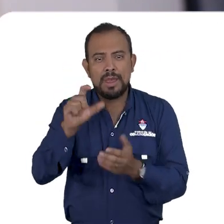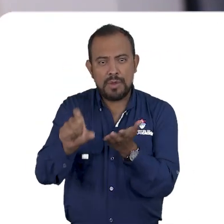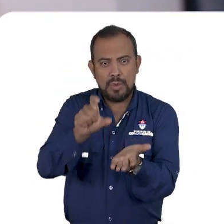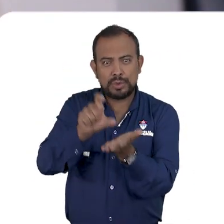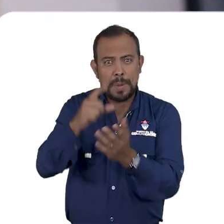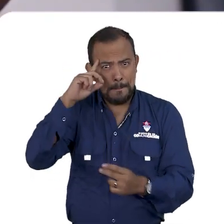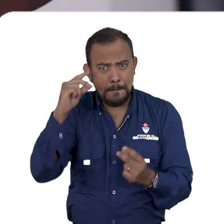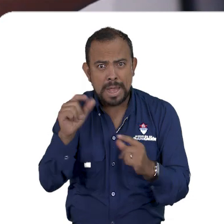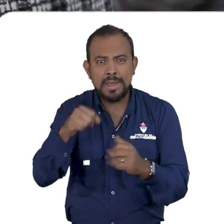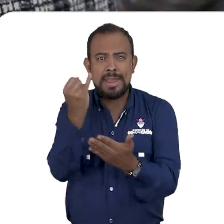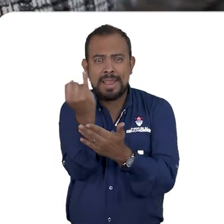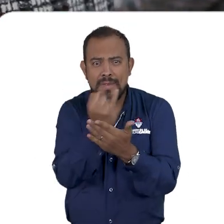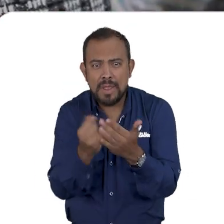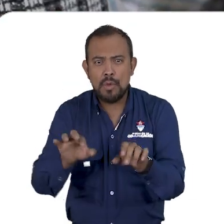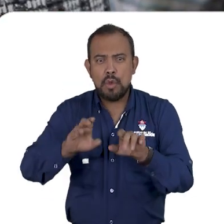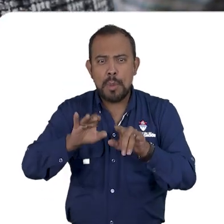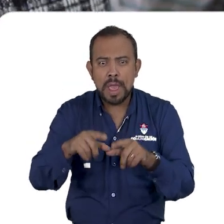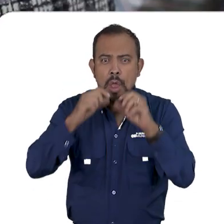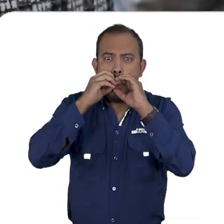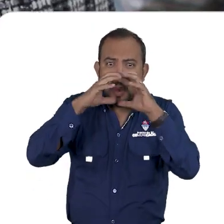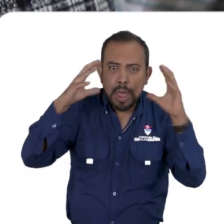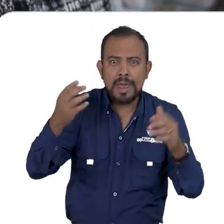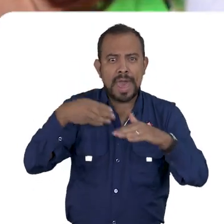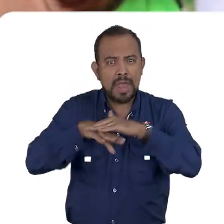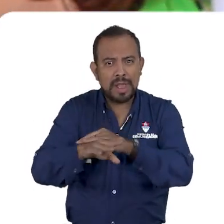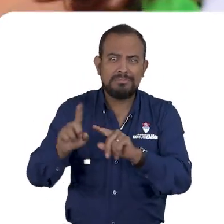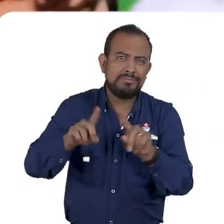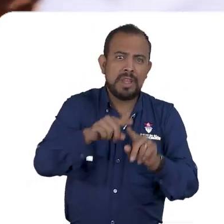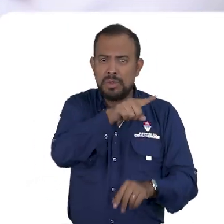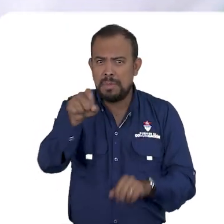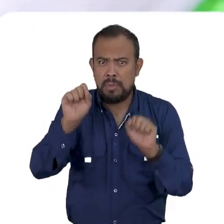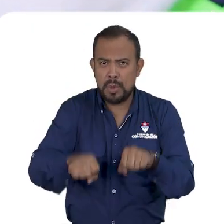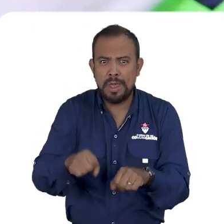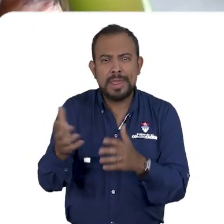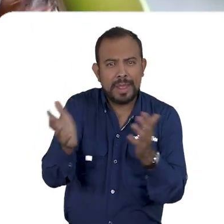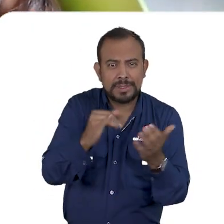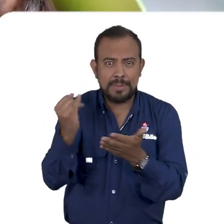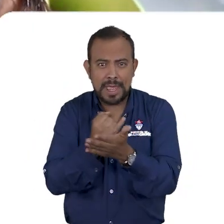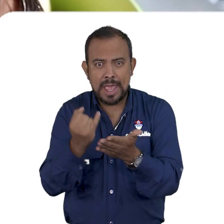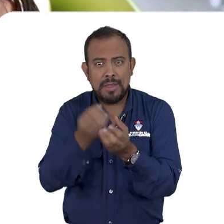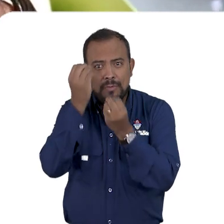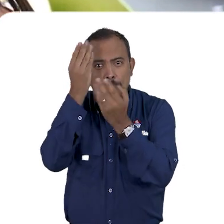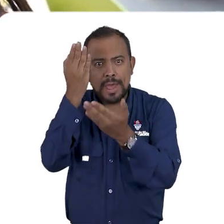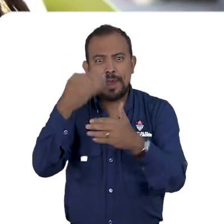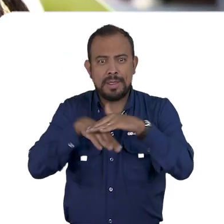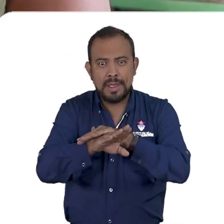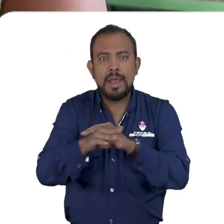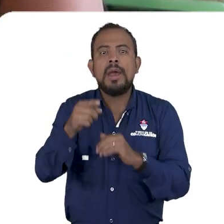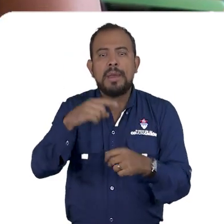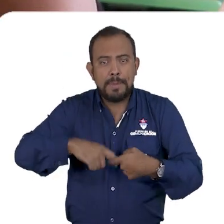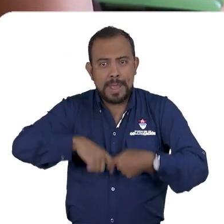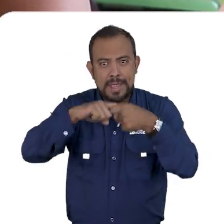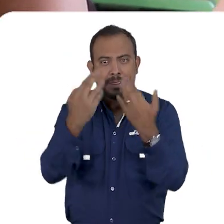Concursos de Pilates, Dibujo, Computación, Globoflexia, entre otros. Si usted desea inscribirse,